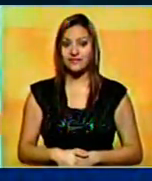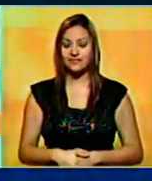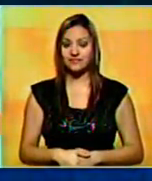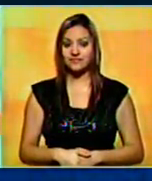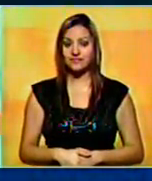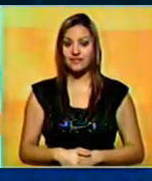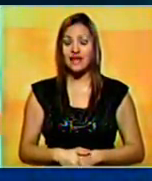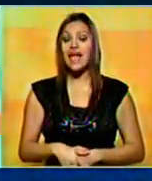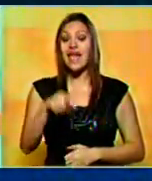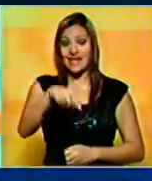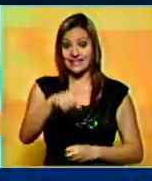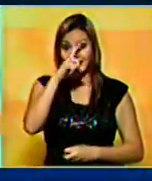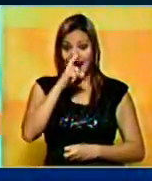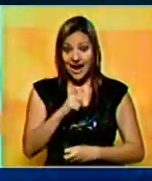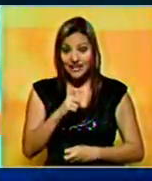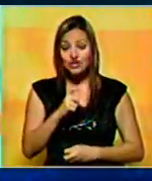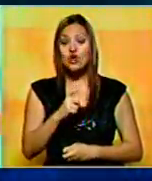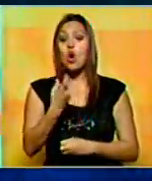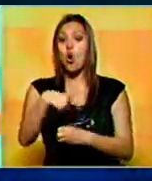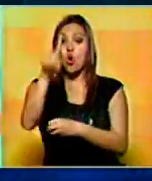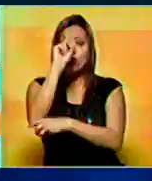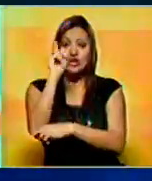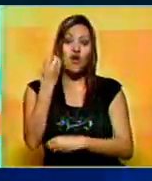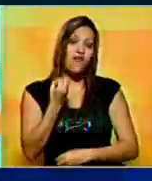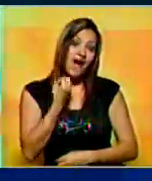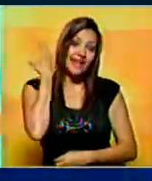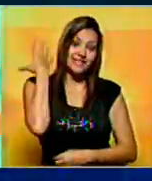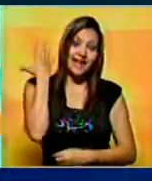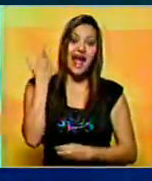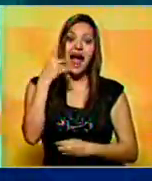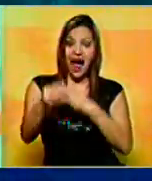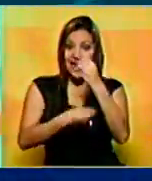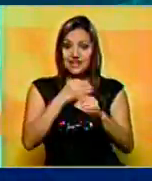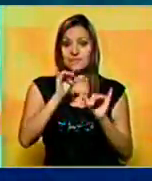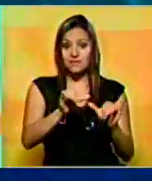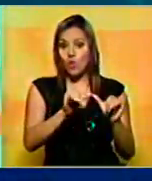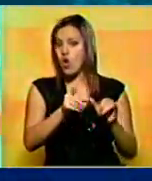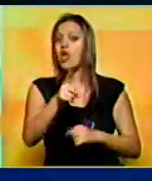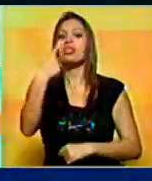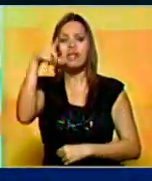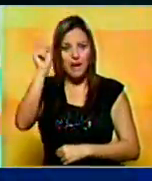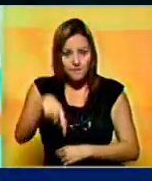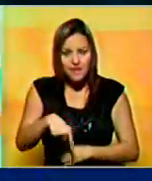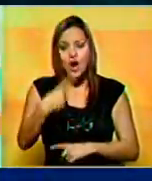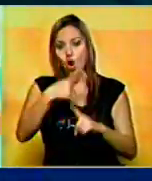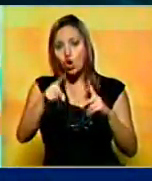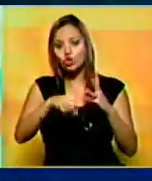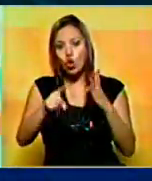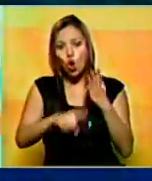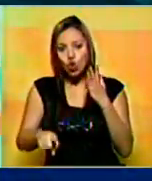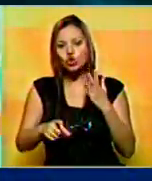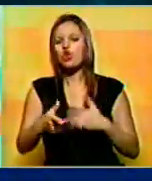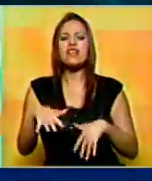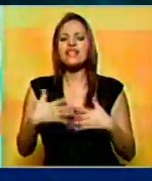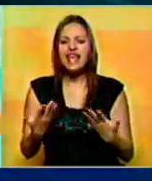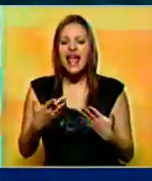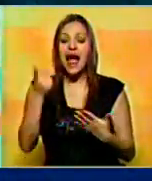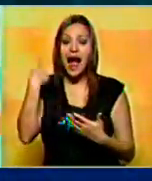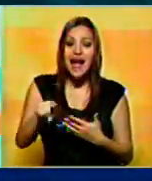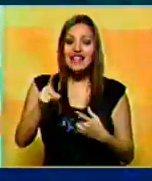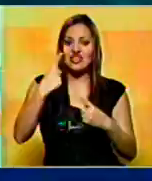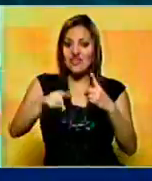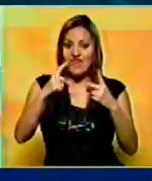Pero este año, no solo las ballenas grises se encuentran haciendo este recorrido, sino también otros mamíferos como las orcas,